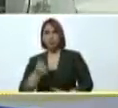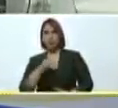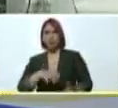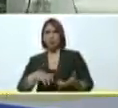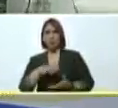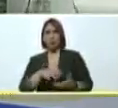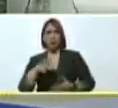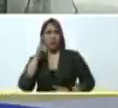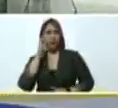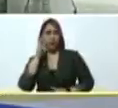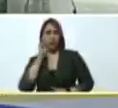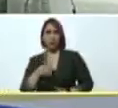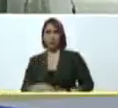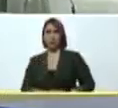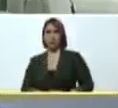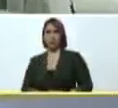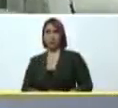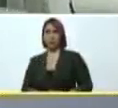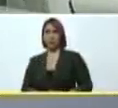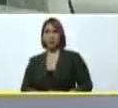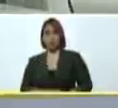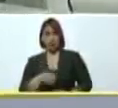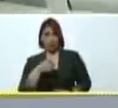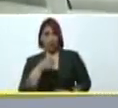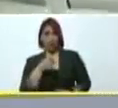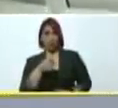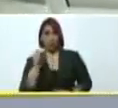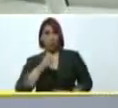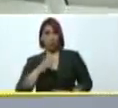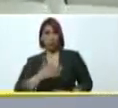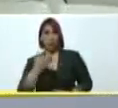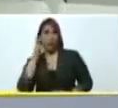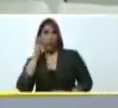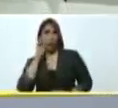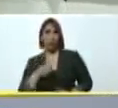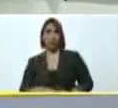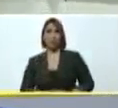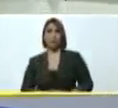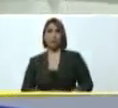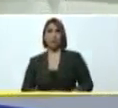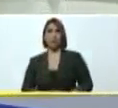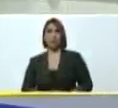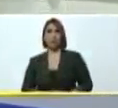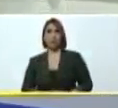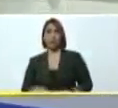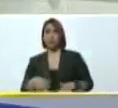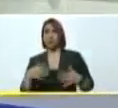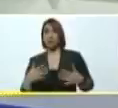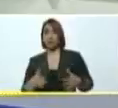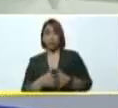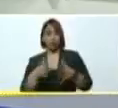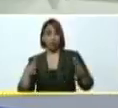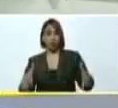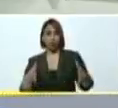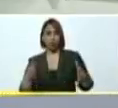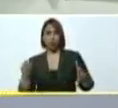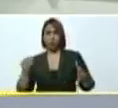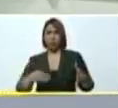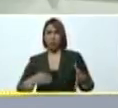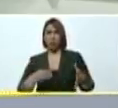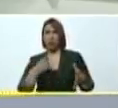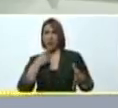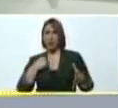con el sonido ellos si me pueden escuchar bueno miren tremendos equipos que nos puede decir la